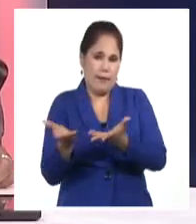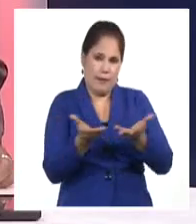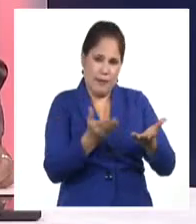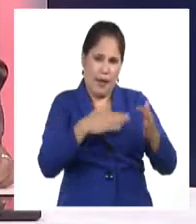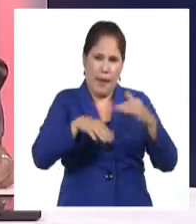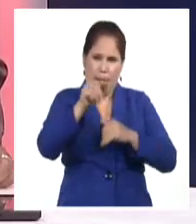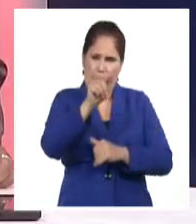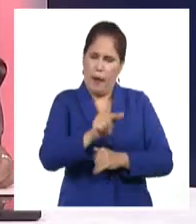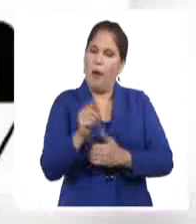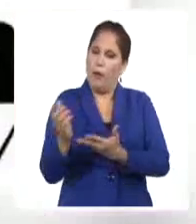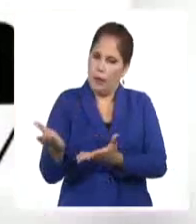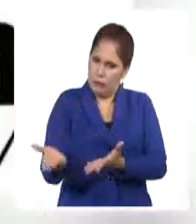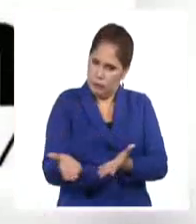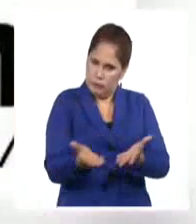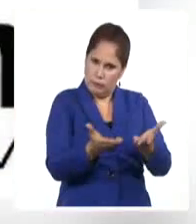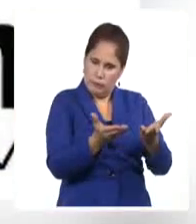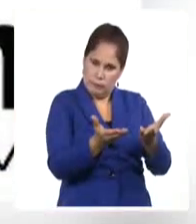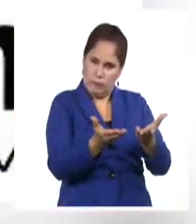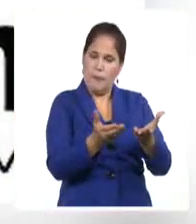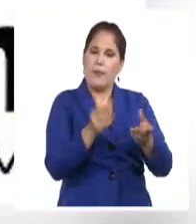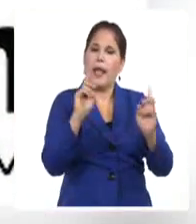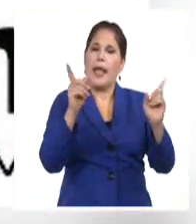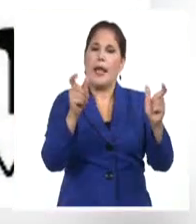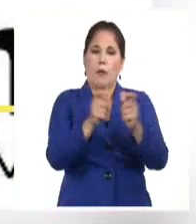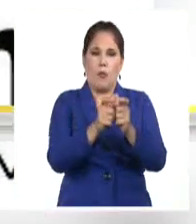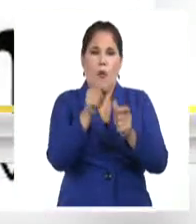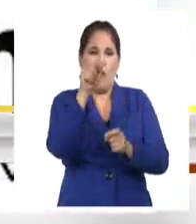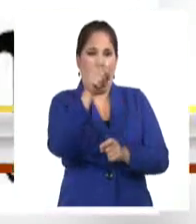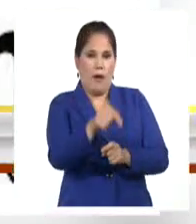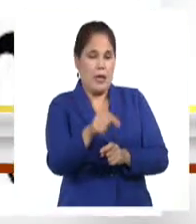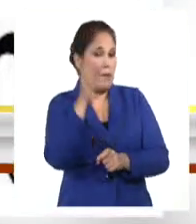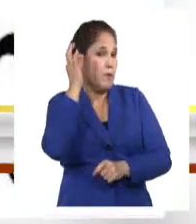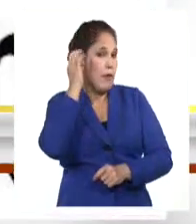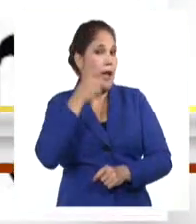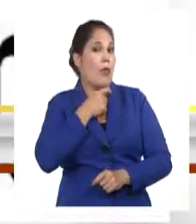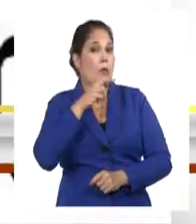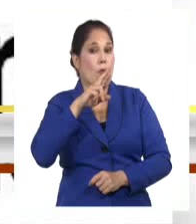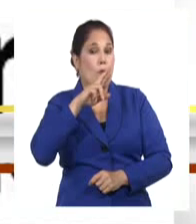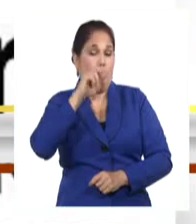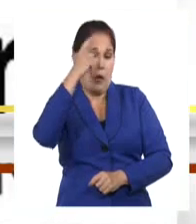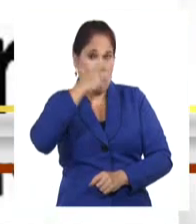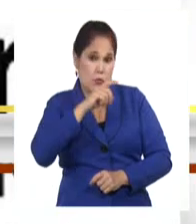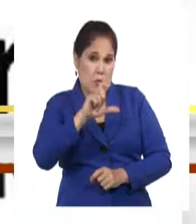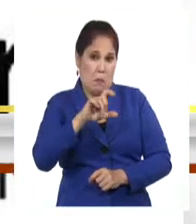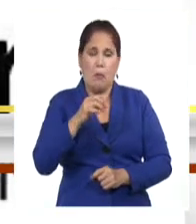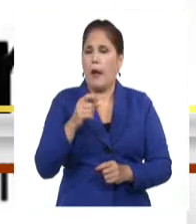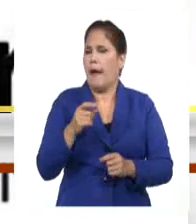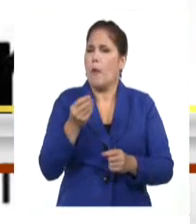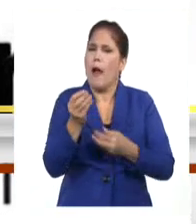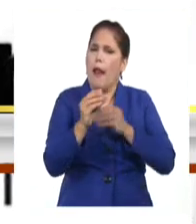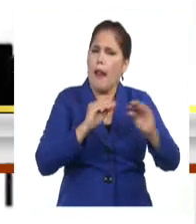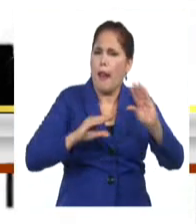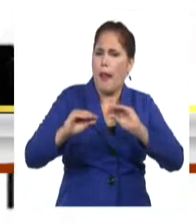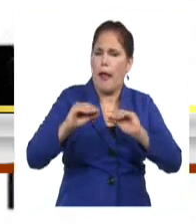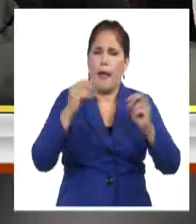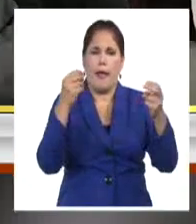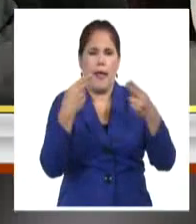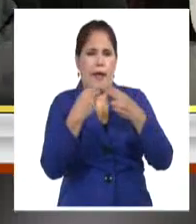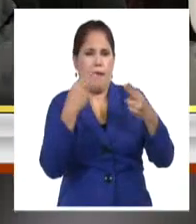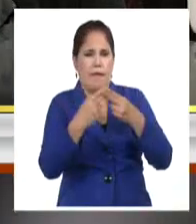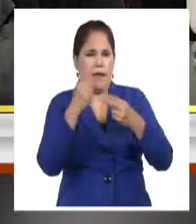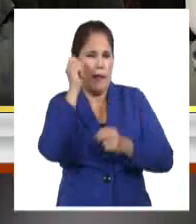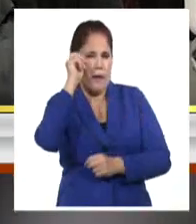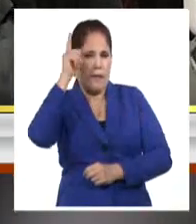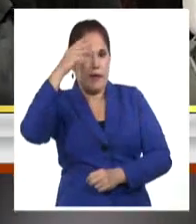Cuba, Bárbara Montalvo Álvarez. Durante su estancia, la titular de Educación intervendrá en el foro para compartir las experiencias de Cuba en